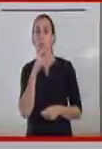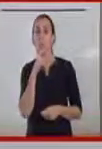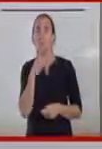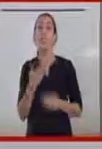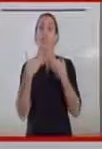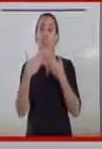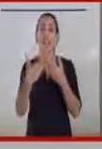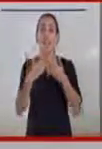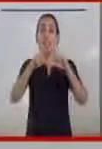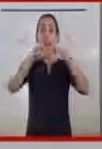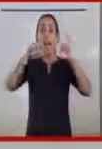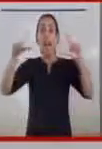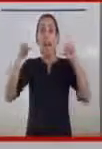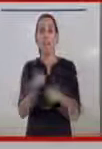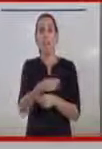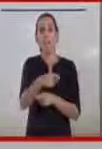productos de baja visión.